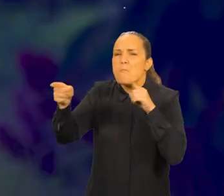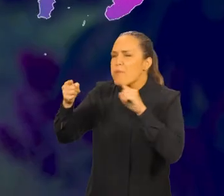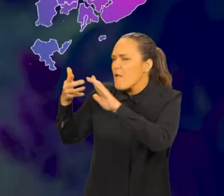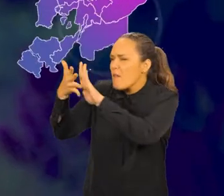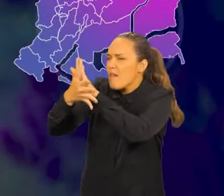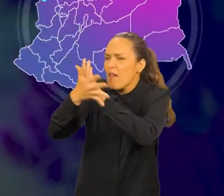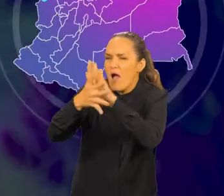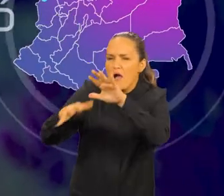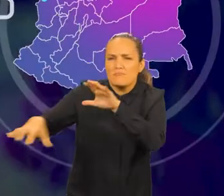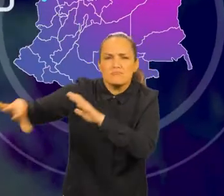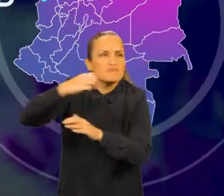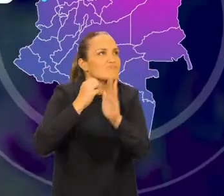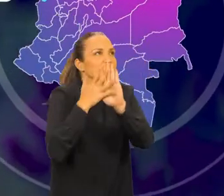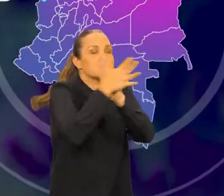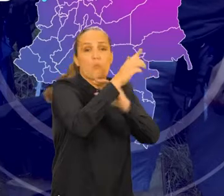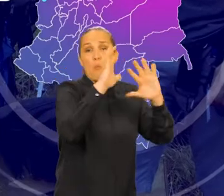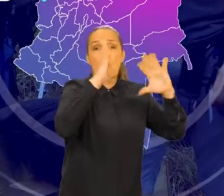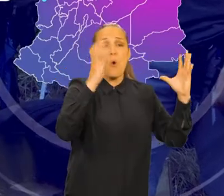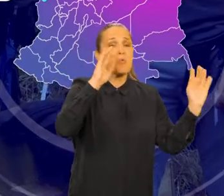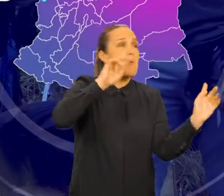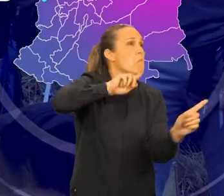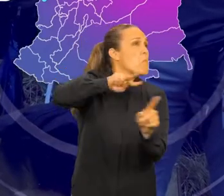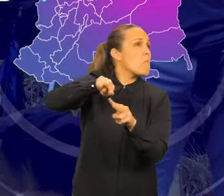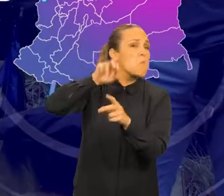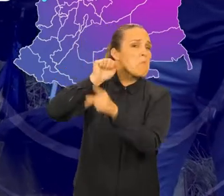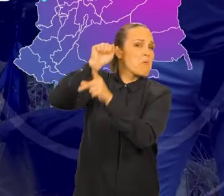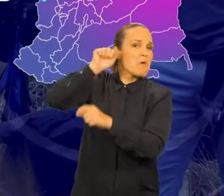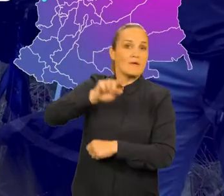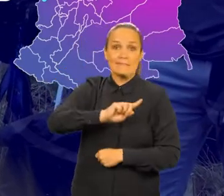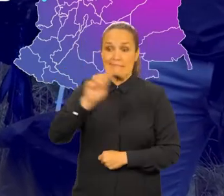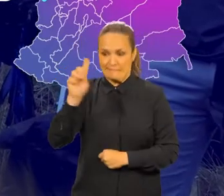bonitas que hay allí y que todavía el mundo no las conoce.